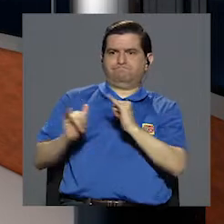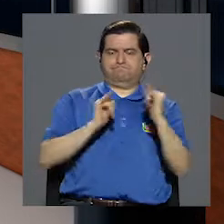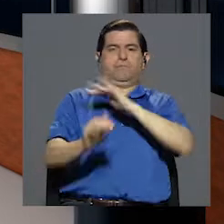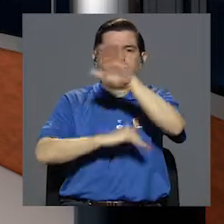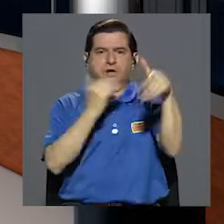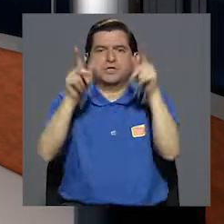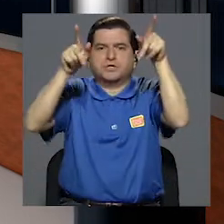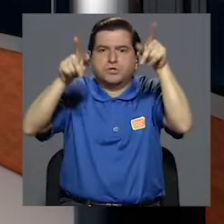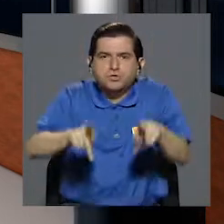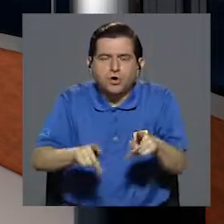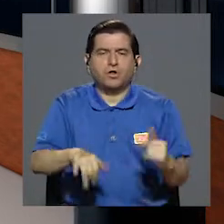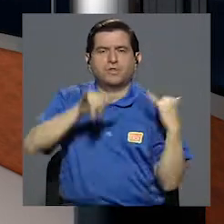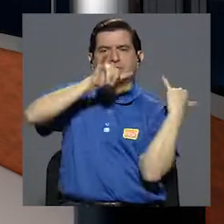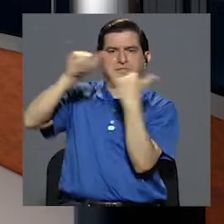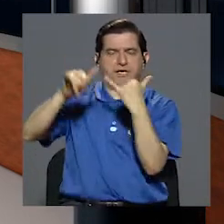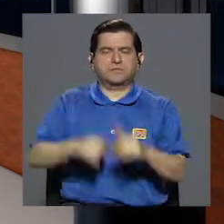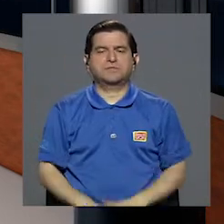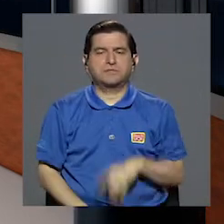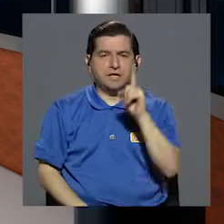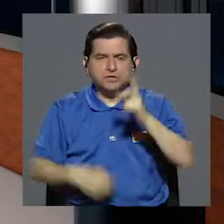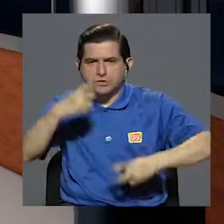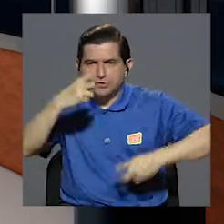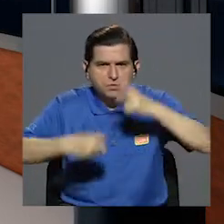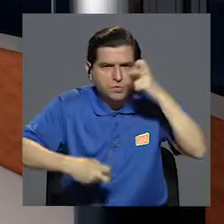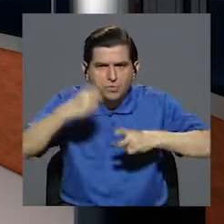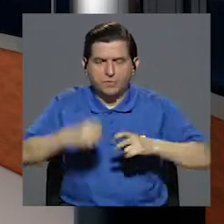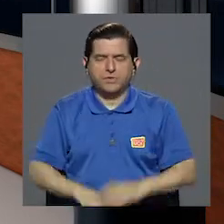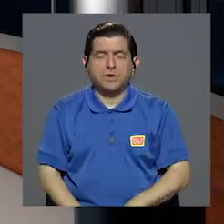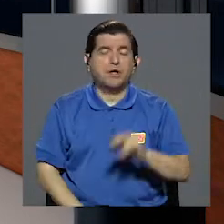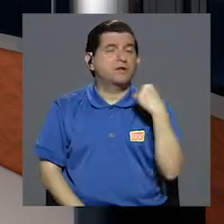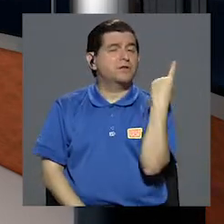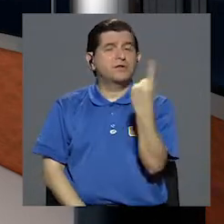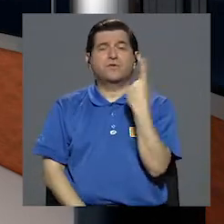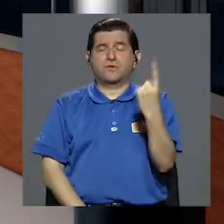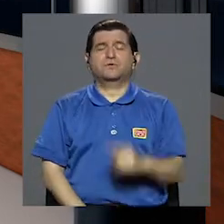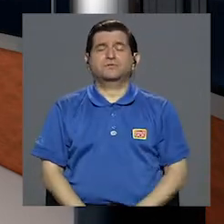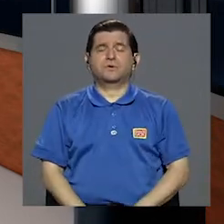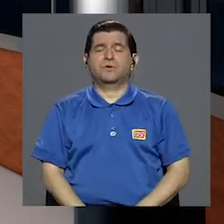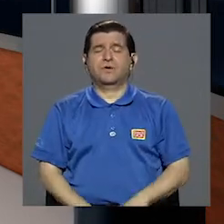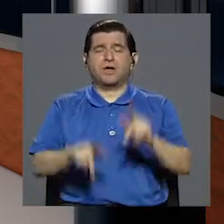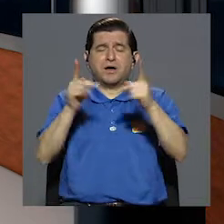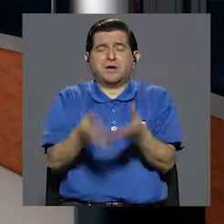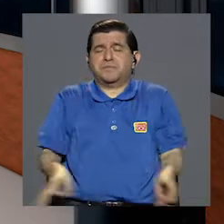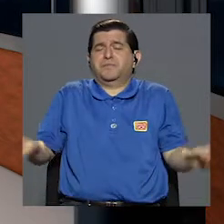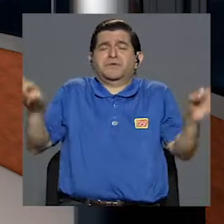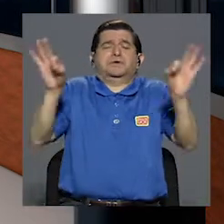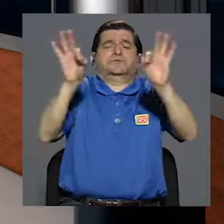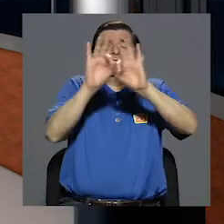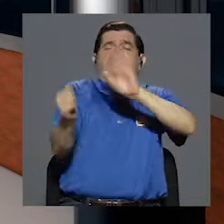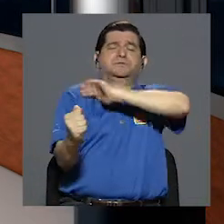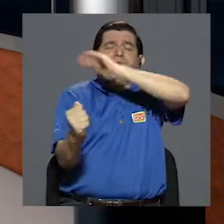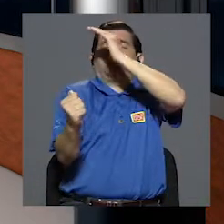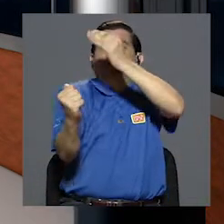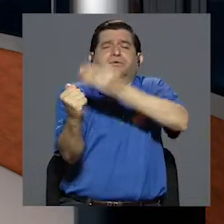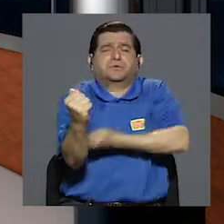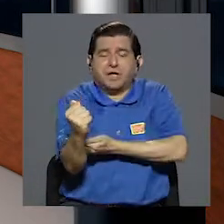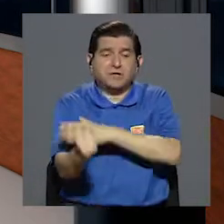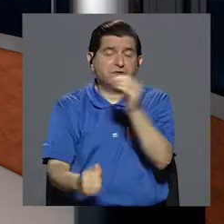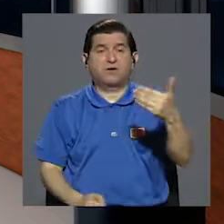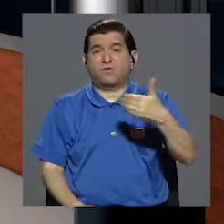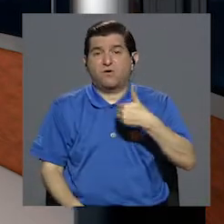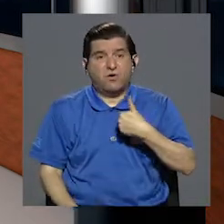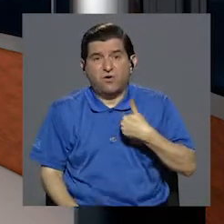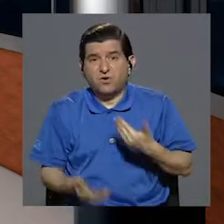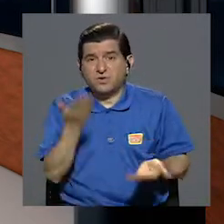por igual a todas las personas acusadas de cometer un delito y no solo a los varones que ostentan gran